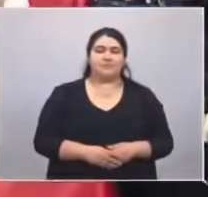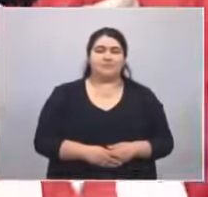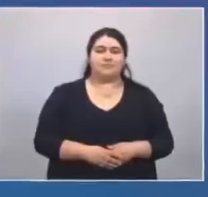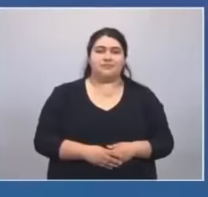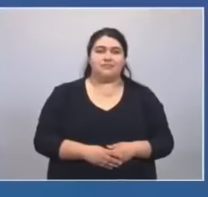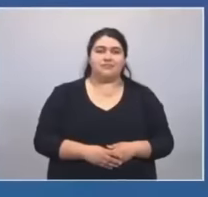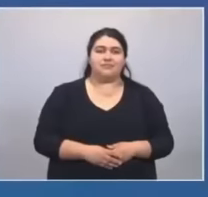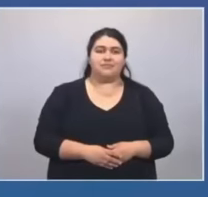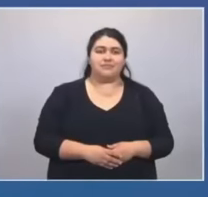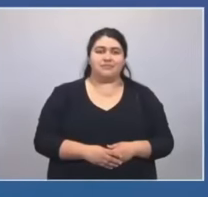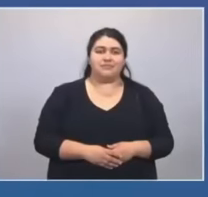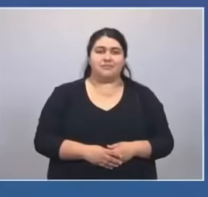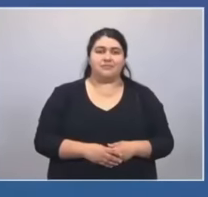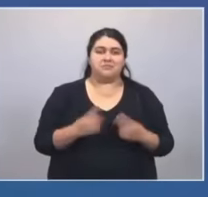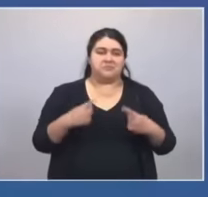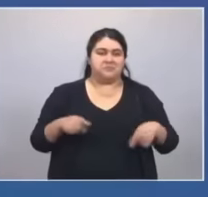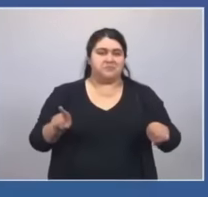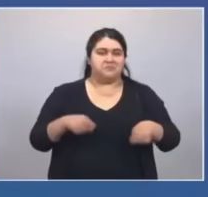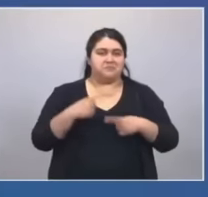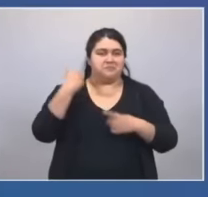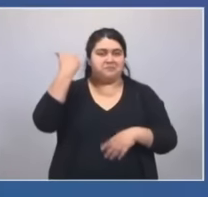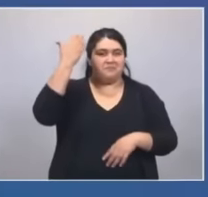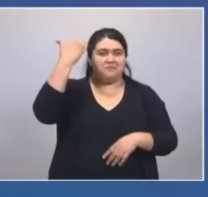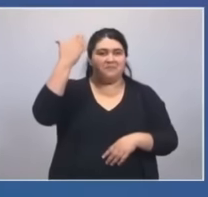¡Gracias! ¡Gracias!